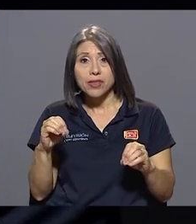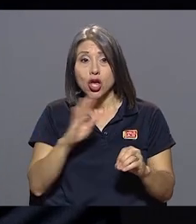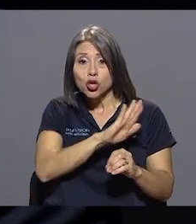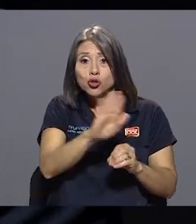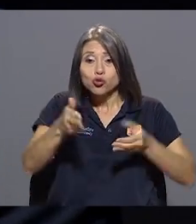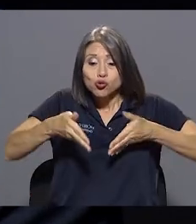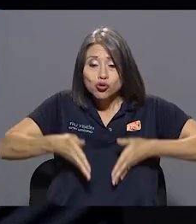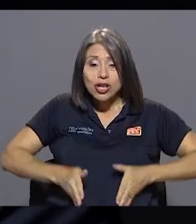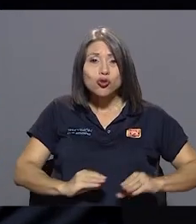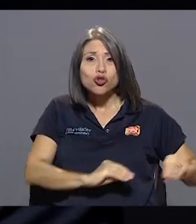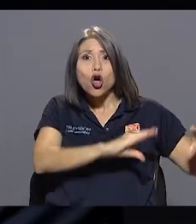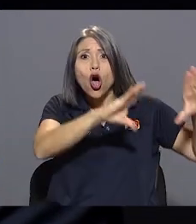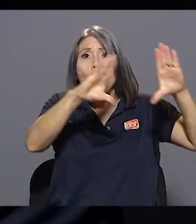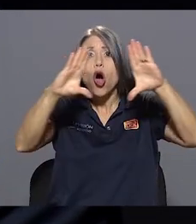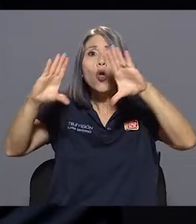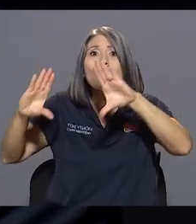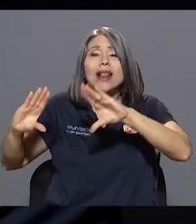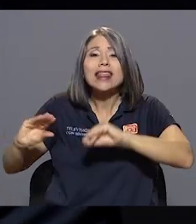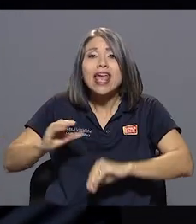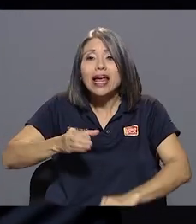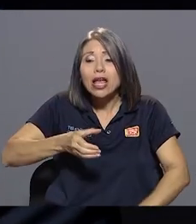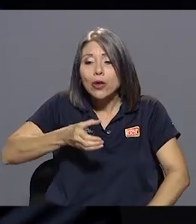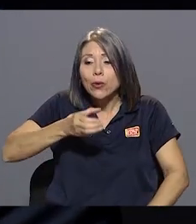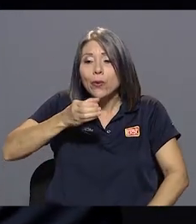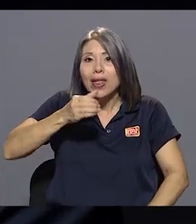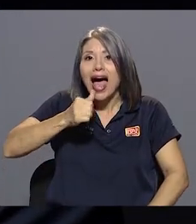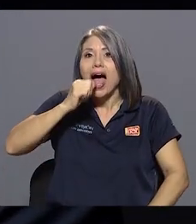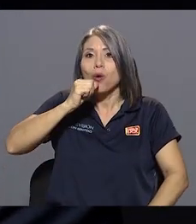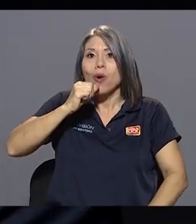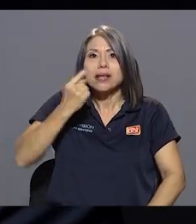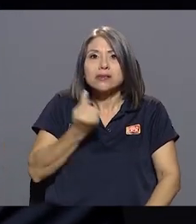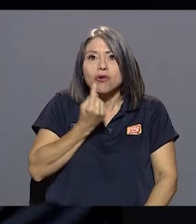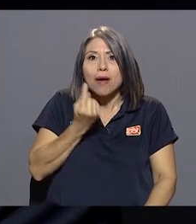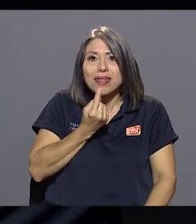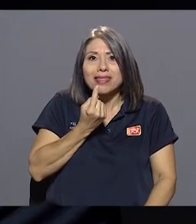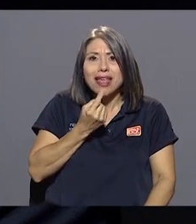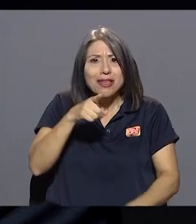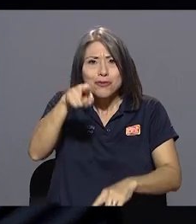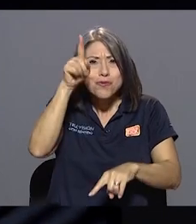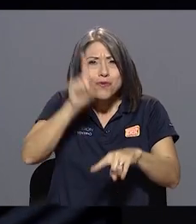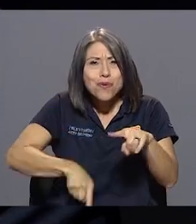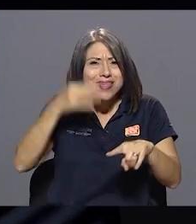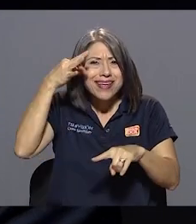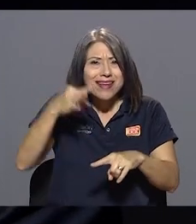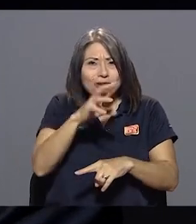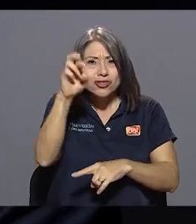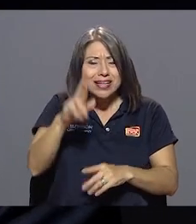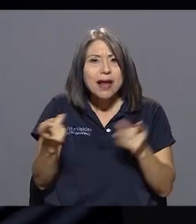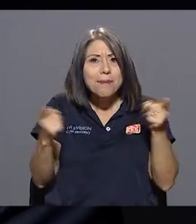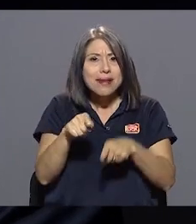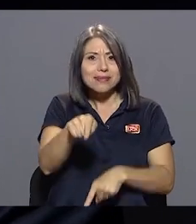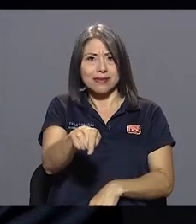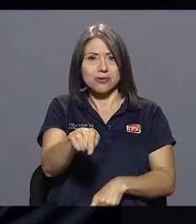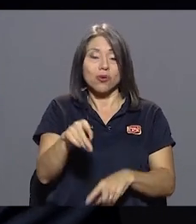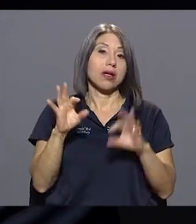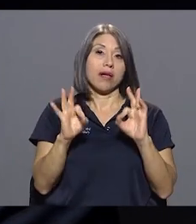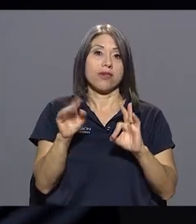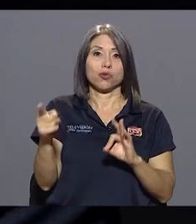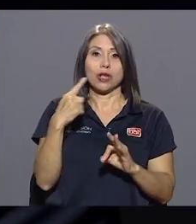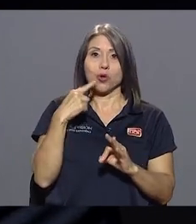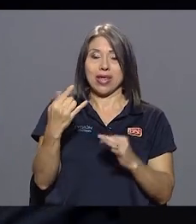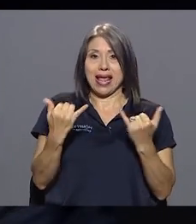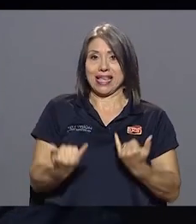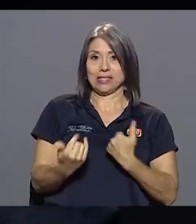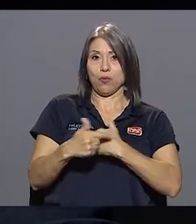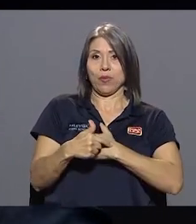tomado agua. Nadie puede creer que en Costa Rica esté pasando esto. Pero sucede, don César, y qué bien que lo remarque en este momento histórico,